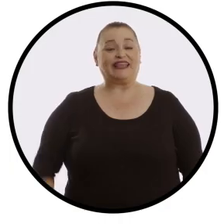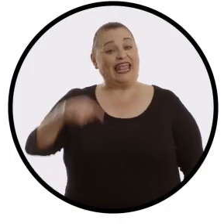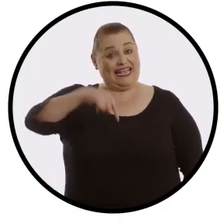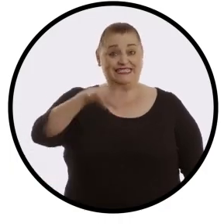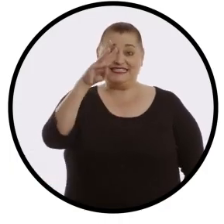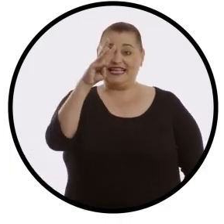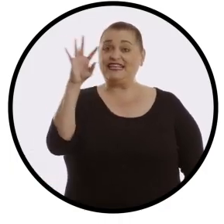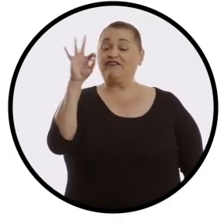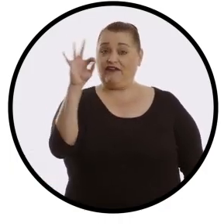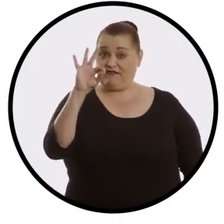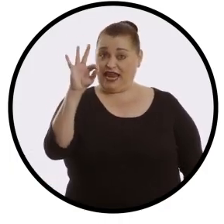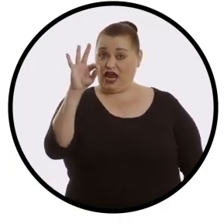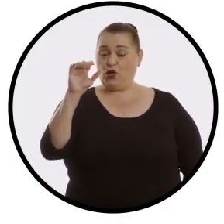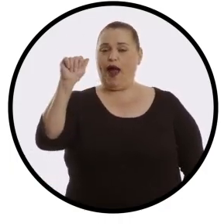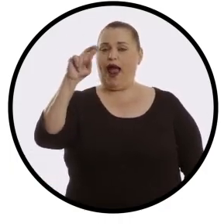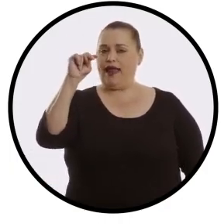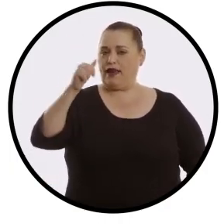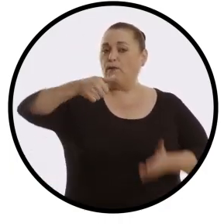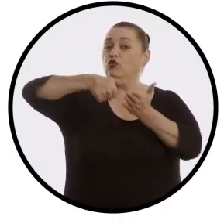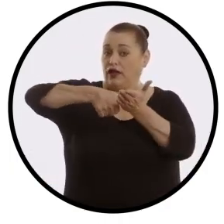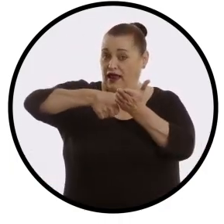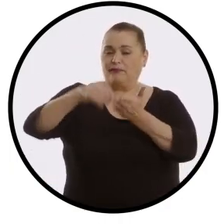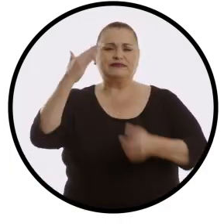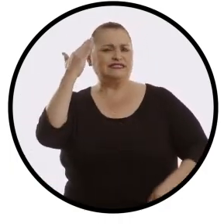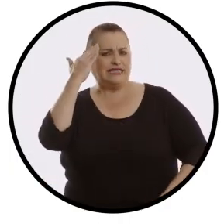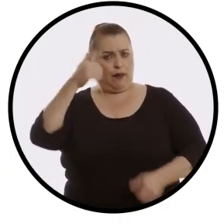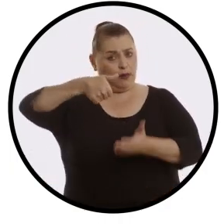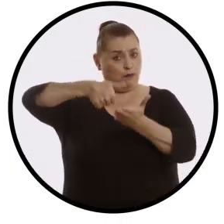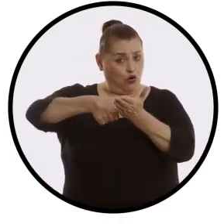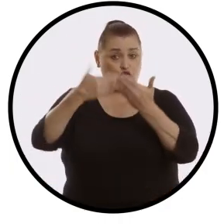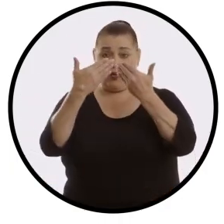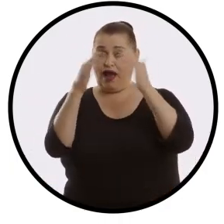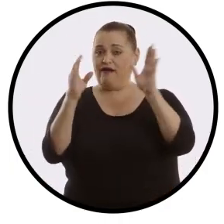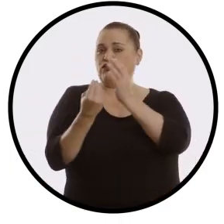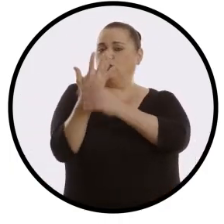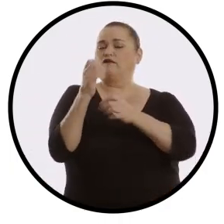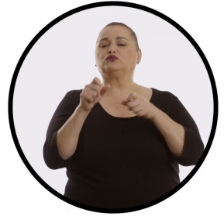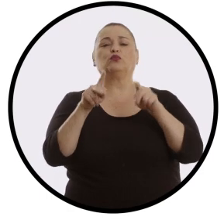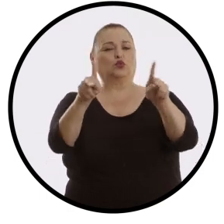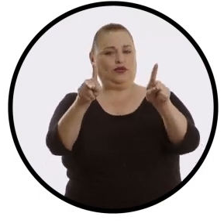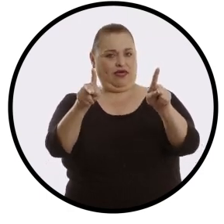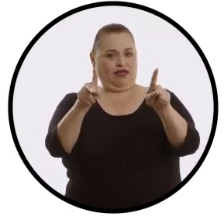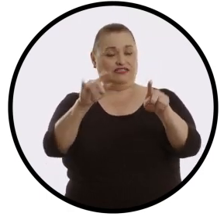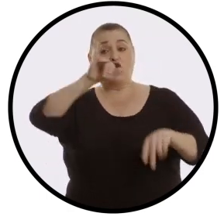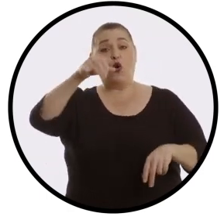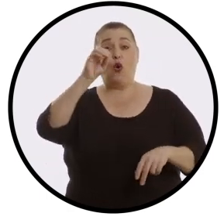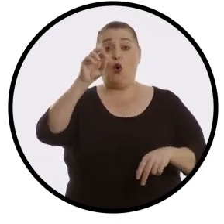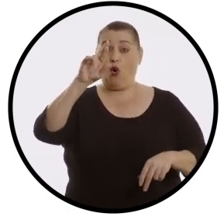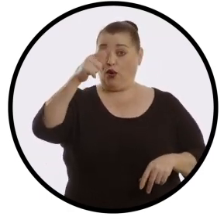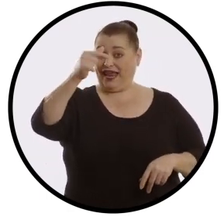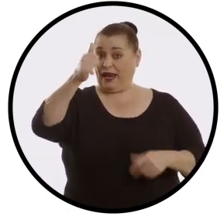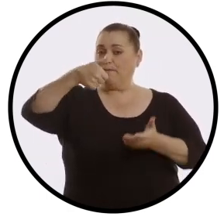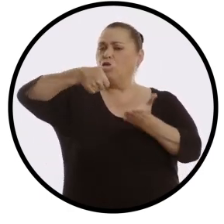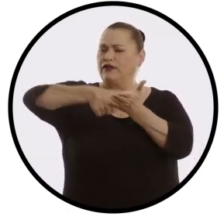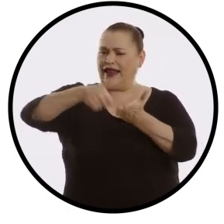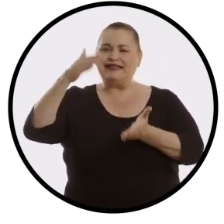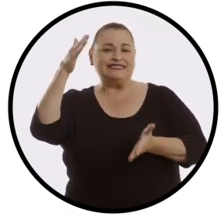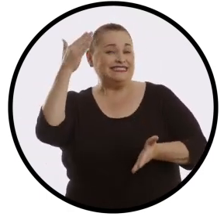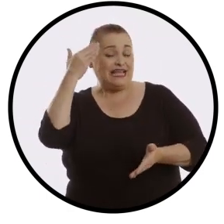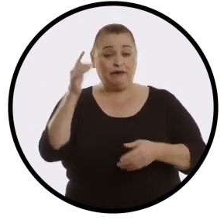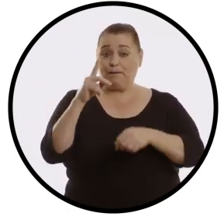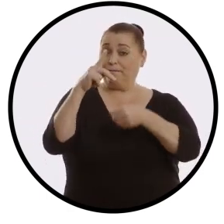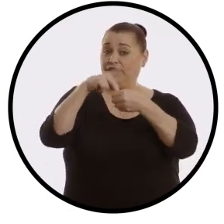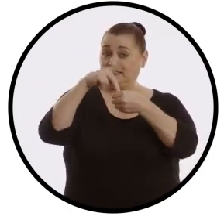Este 6 de febrero, Ana votará, pues sabe que el voto abre nuevas oportunidades. Jorge votará porque sabe que la